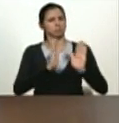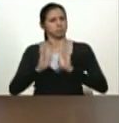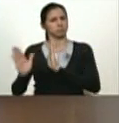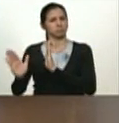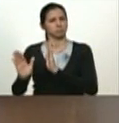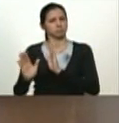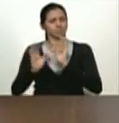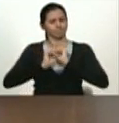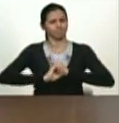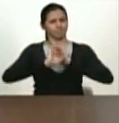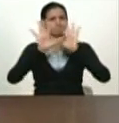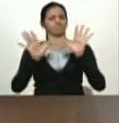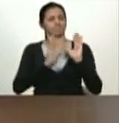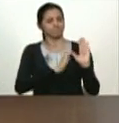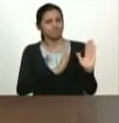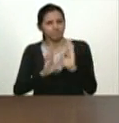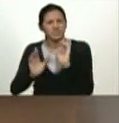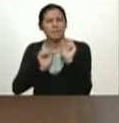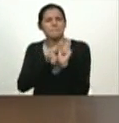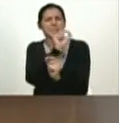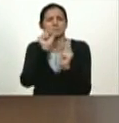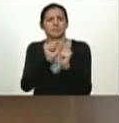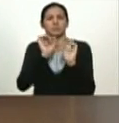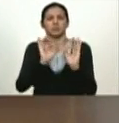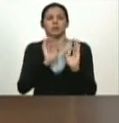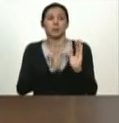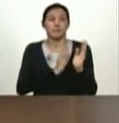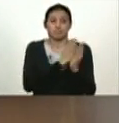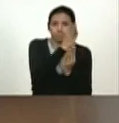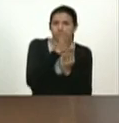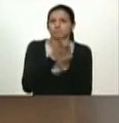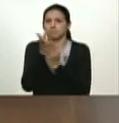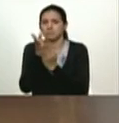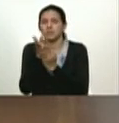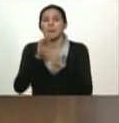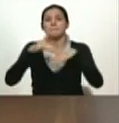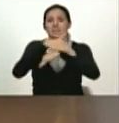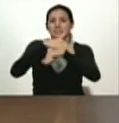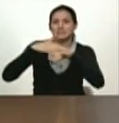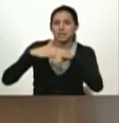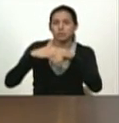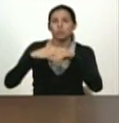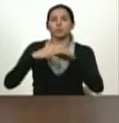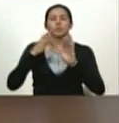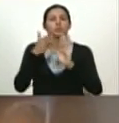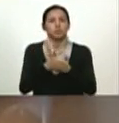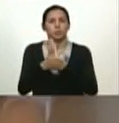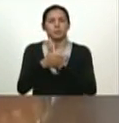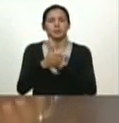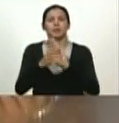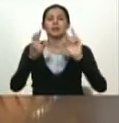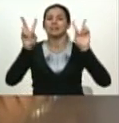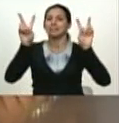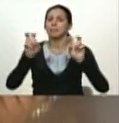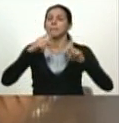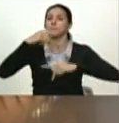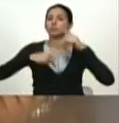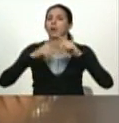más específica los ministerios dirigidos a los objetivos de la producción agroalimentaria